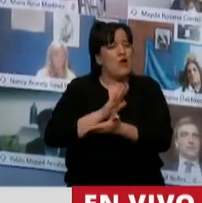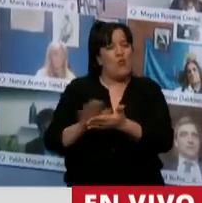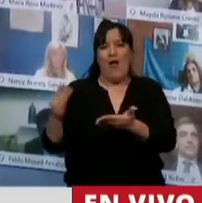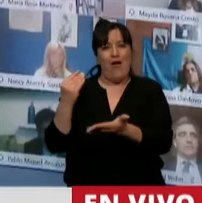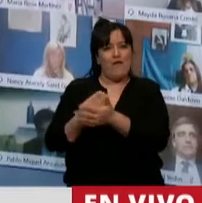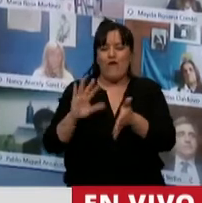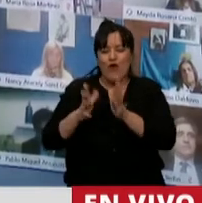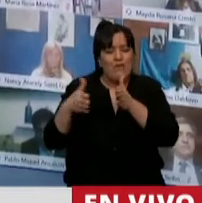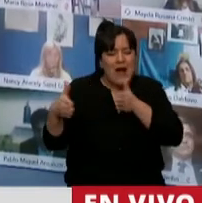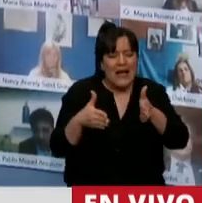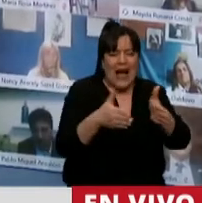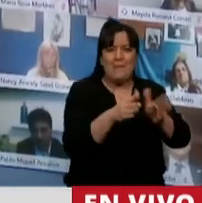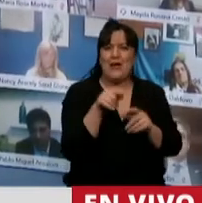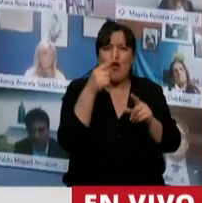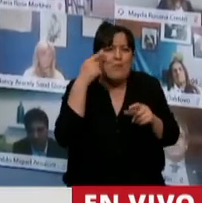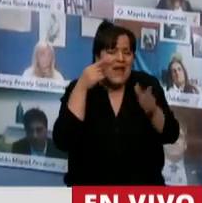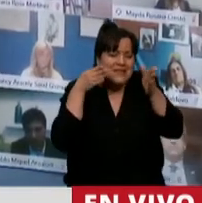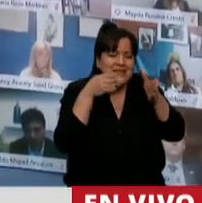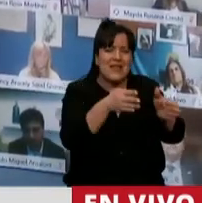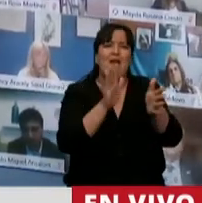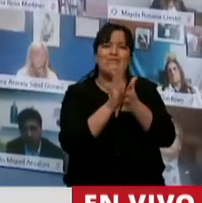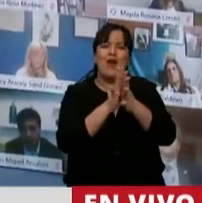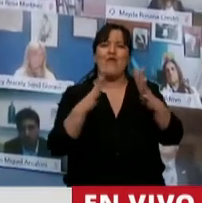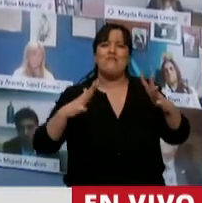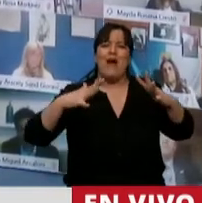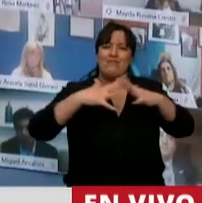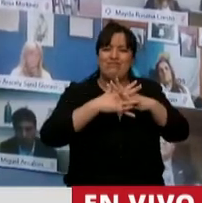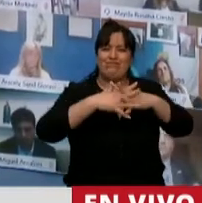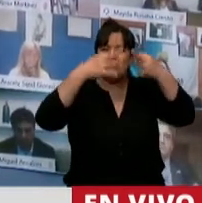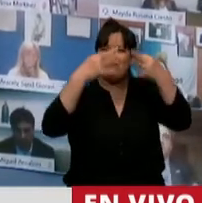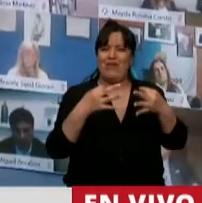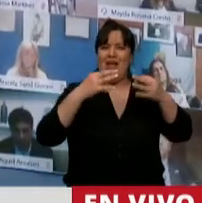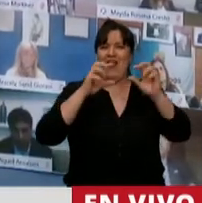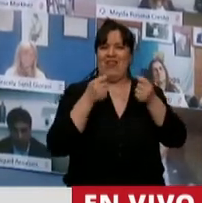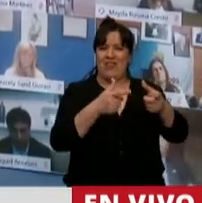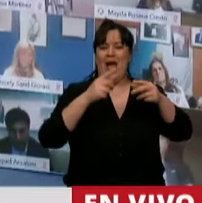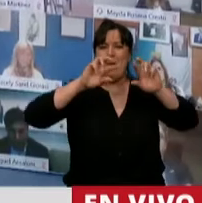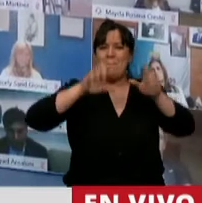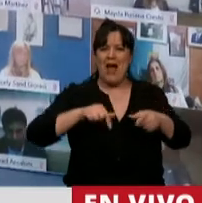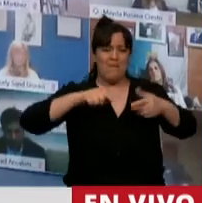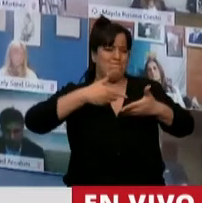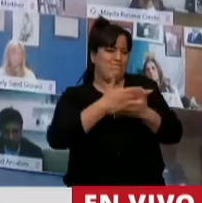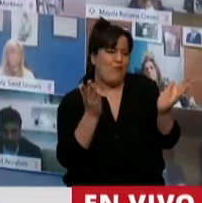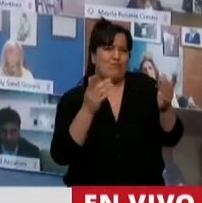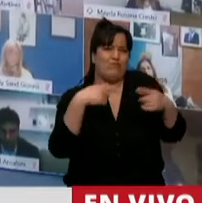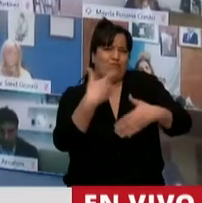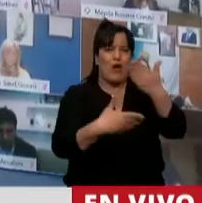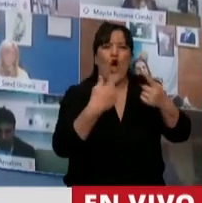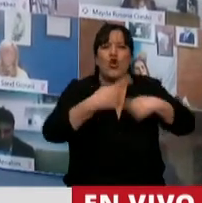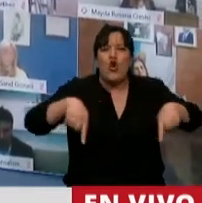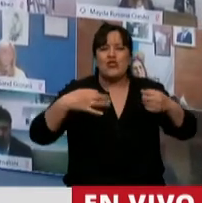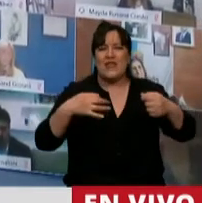tiene que pensar en esa integralidad de las políticas que generen, como decimos nosotros, las cuestiones básicas